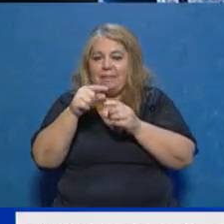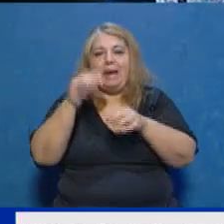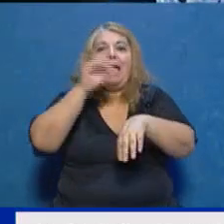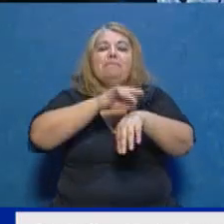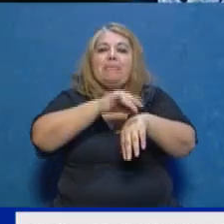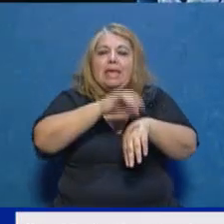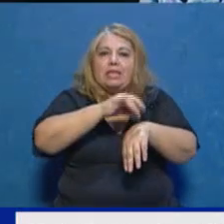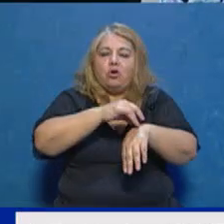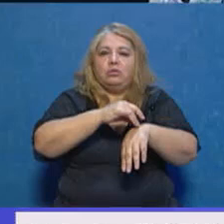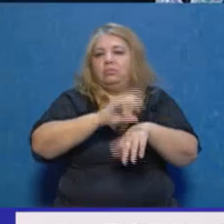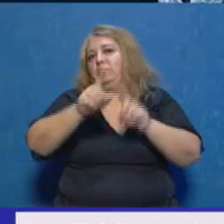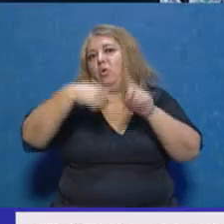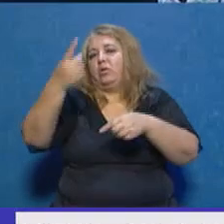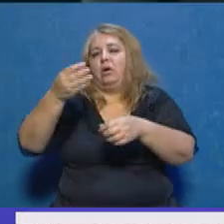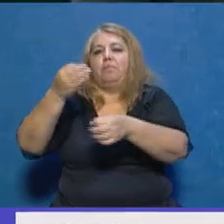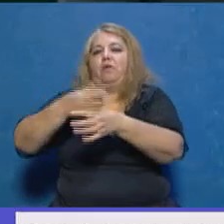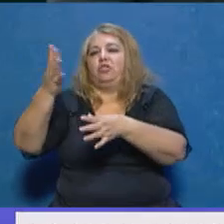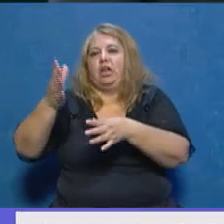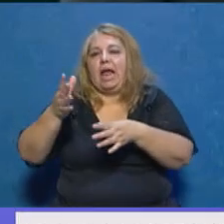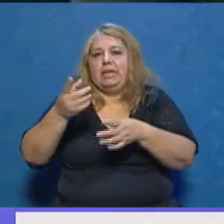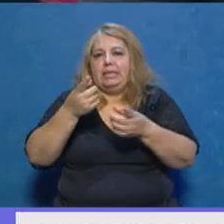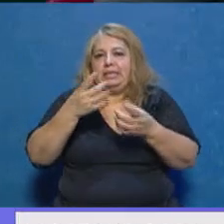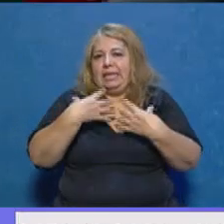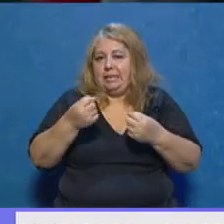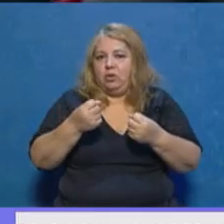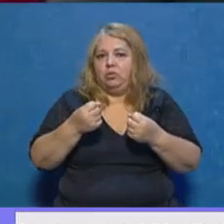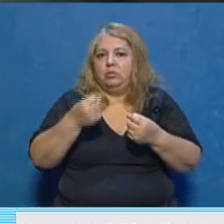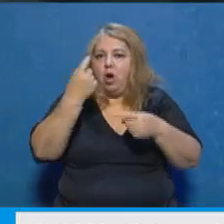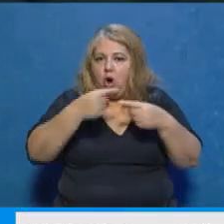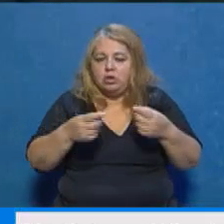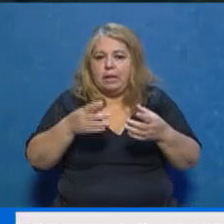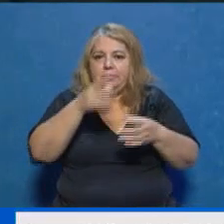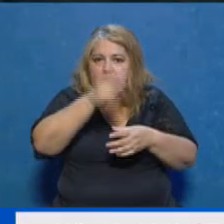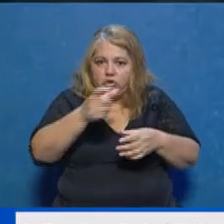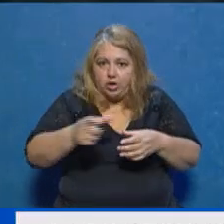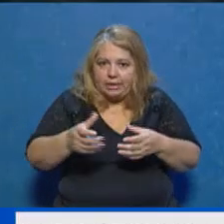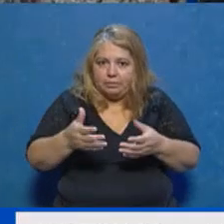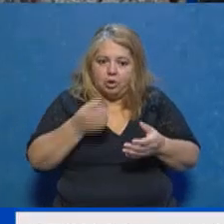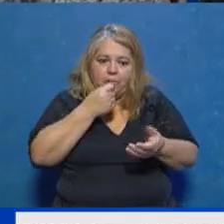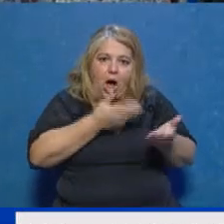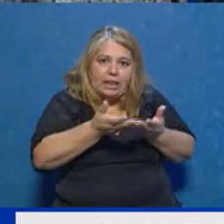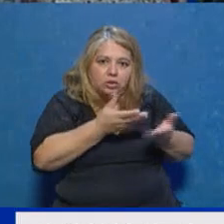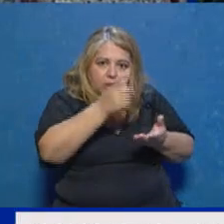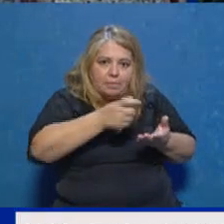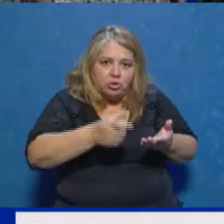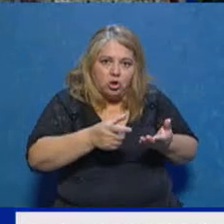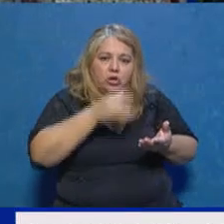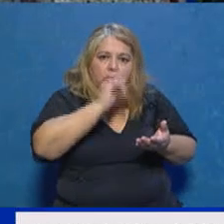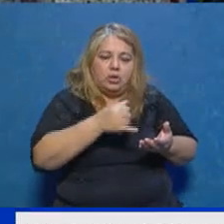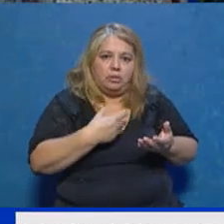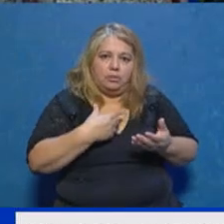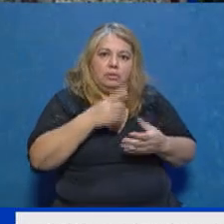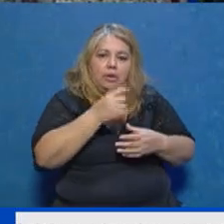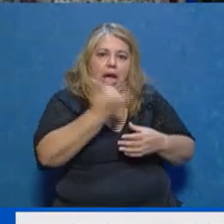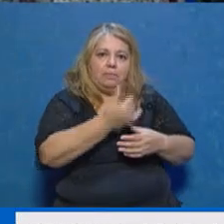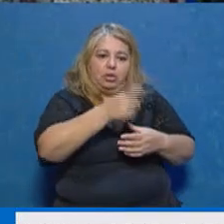u otro personal de salud hacen maniobras en los pacientes que tienen la infección que generan aerosoles.